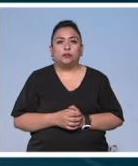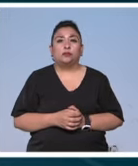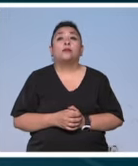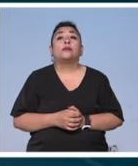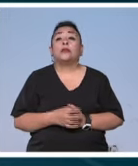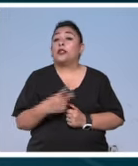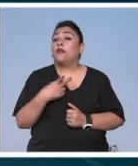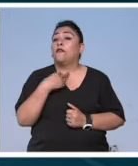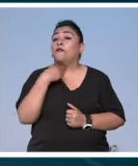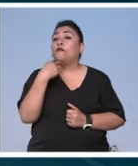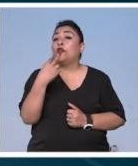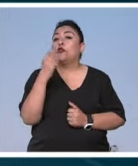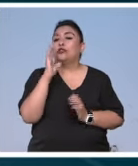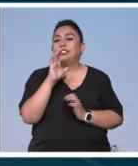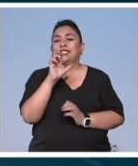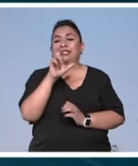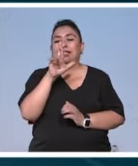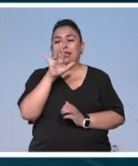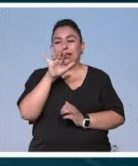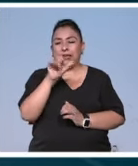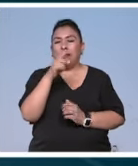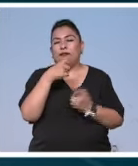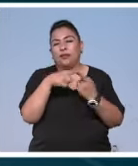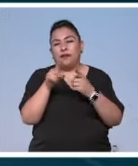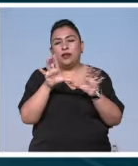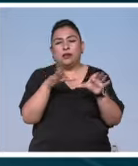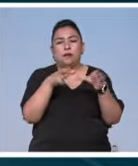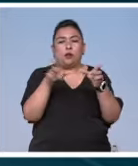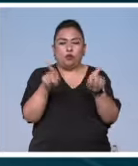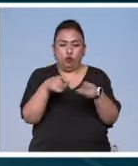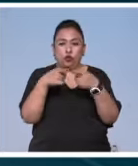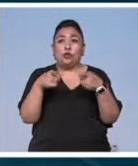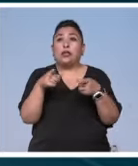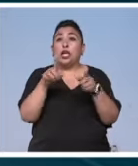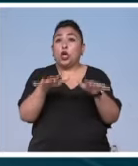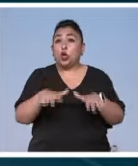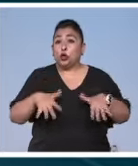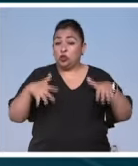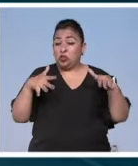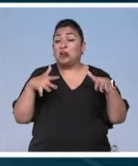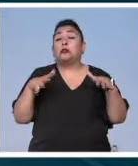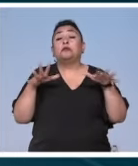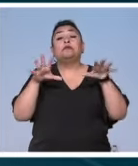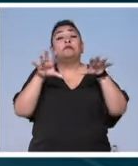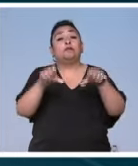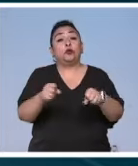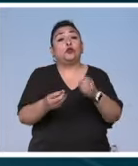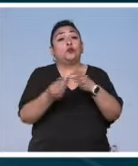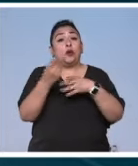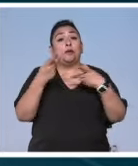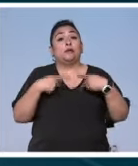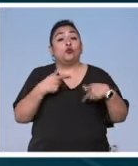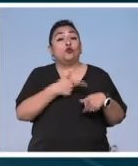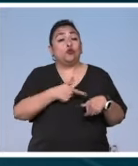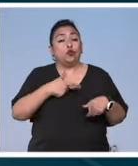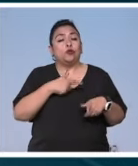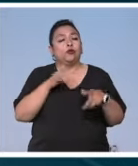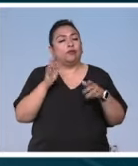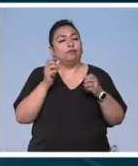Voces líricas abordan distintos géneros musicales en un concierto que promete conquistar nuevas audiencias